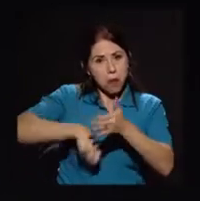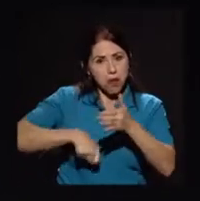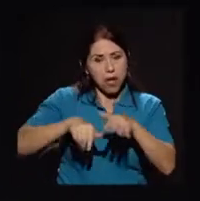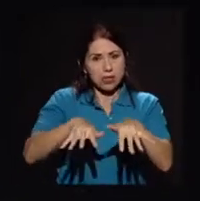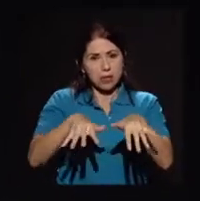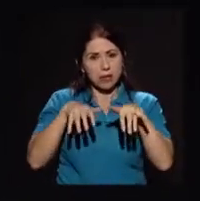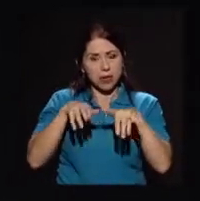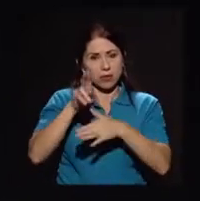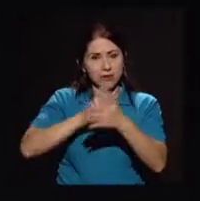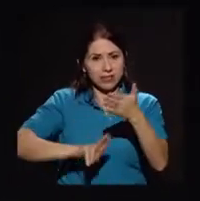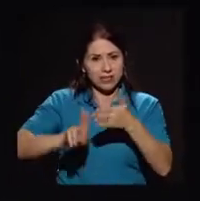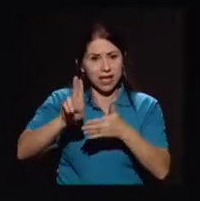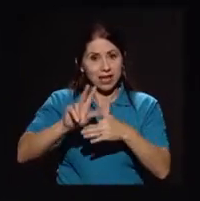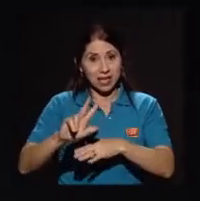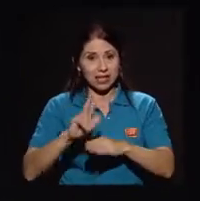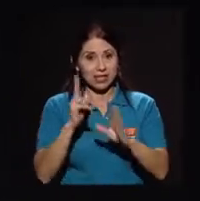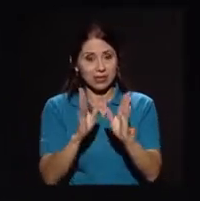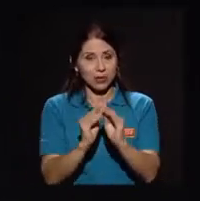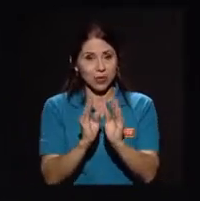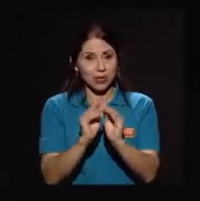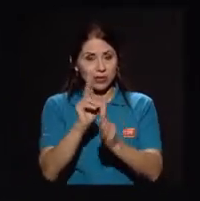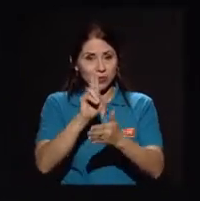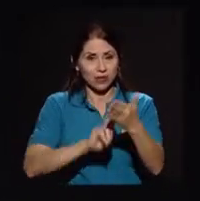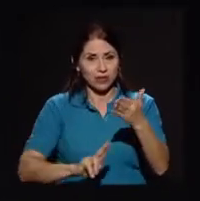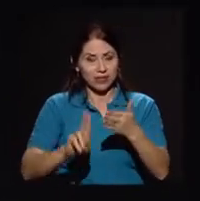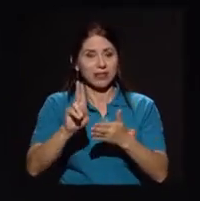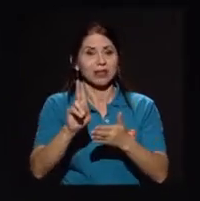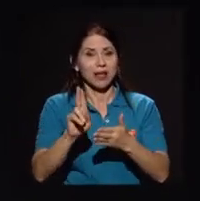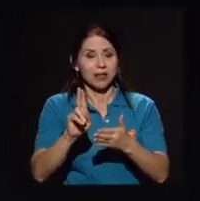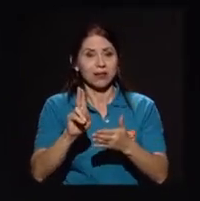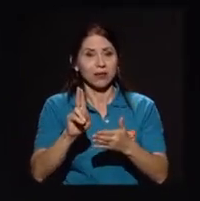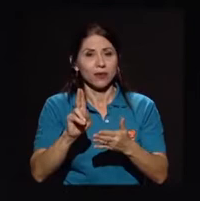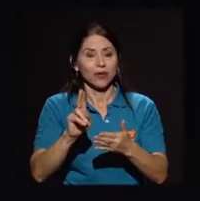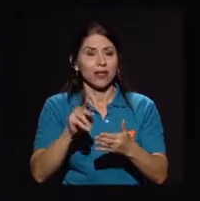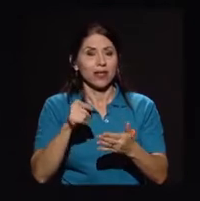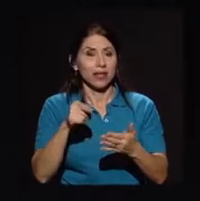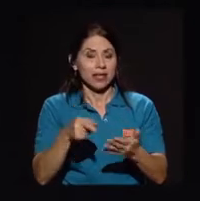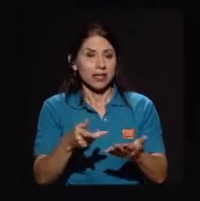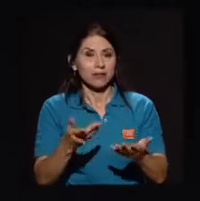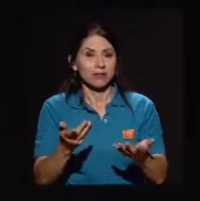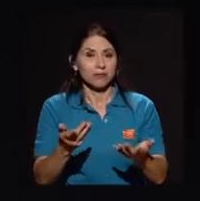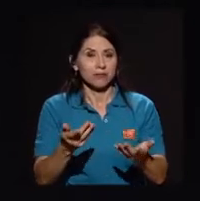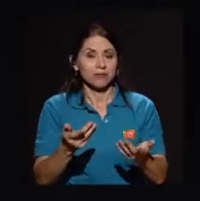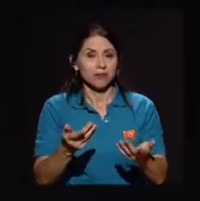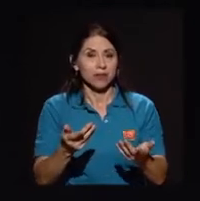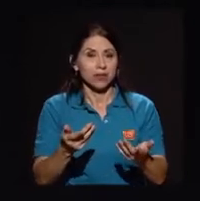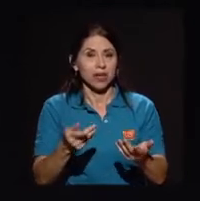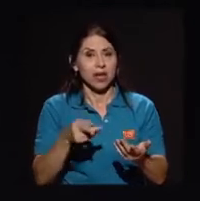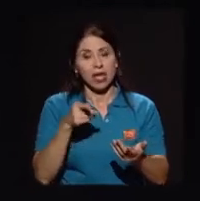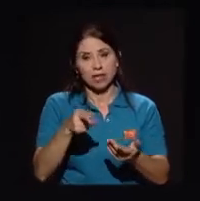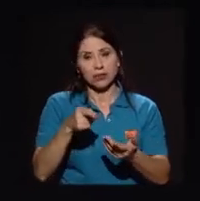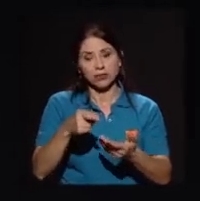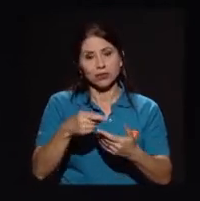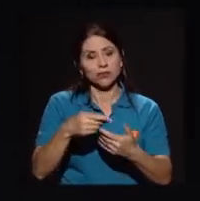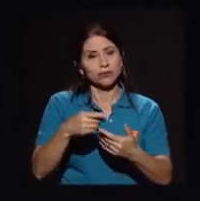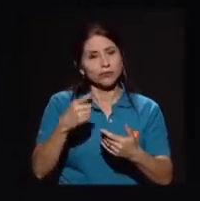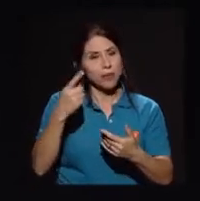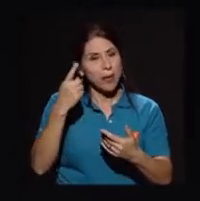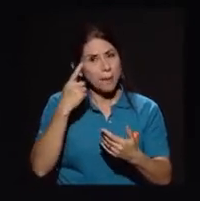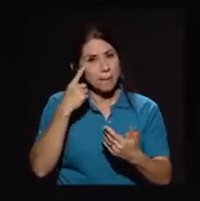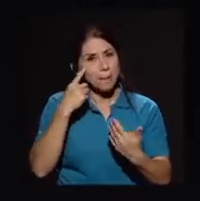Universitaria, a raíz del tercer congreso universitario, y nos lleva, digamos, a una historia que va